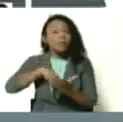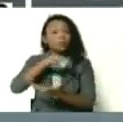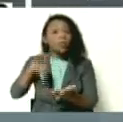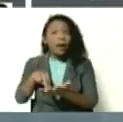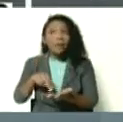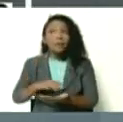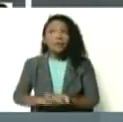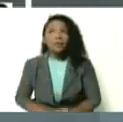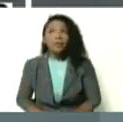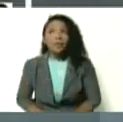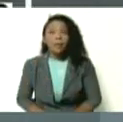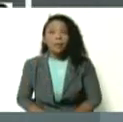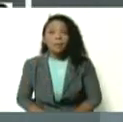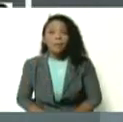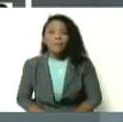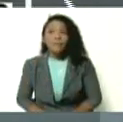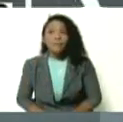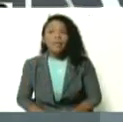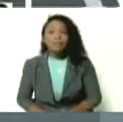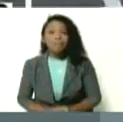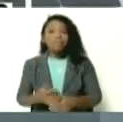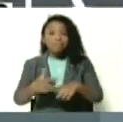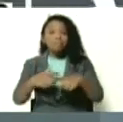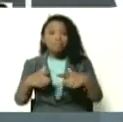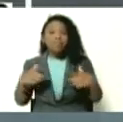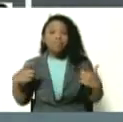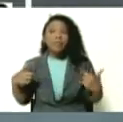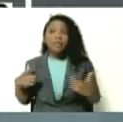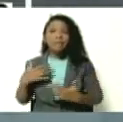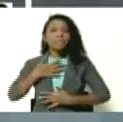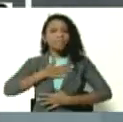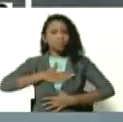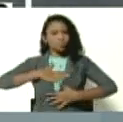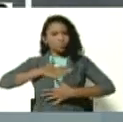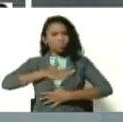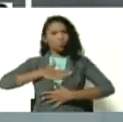de gran alegría, de gran gusto, de gran satisfacción,